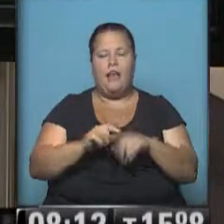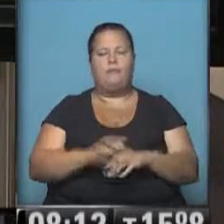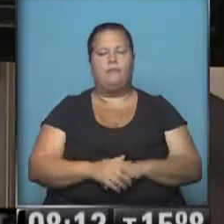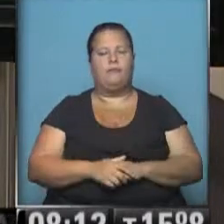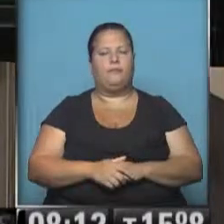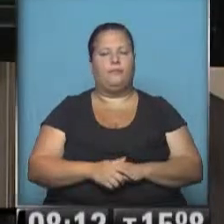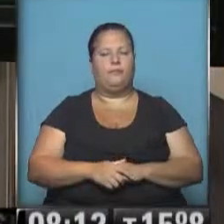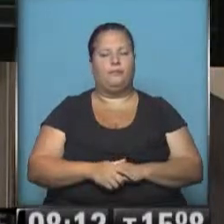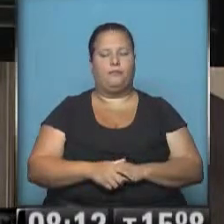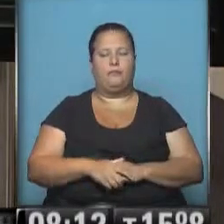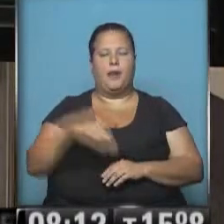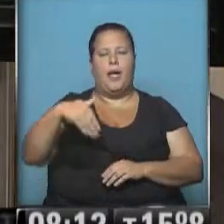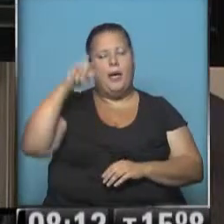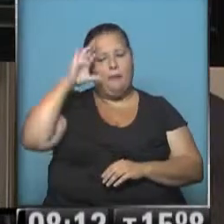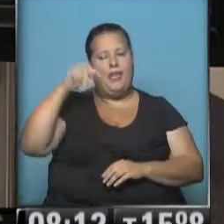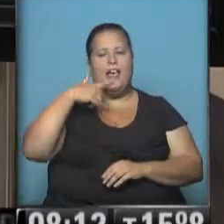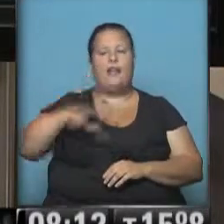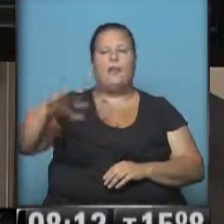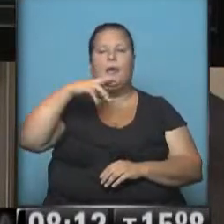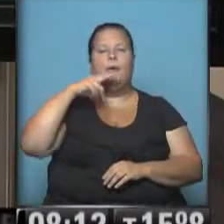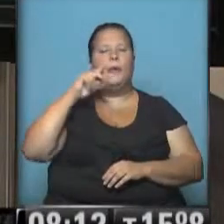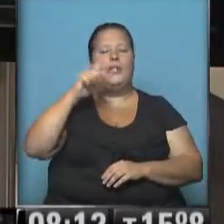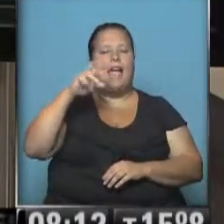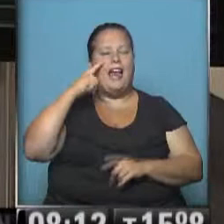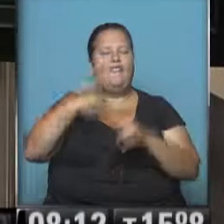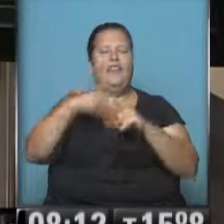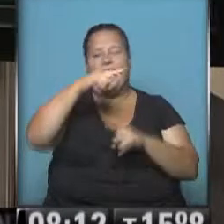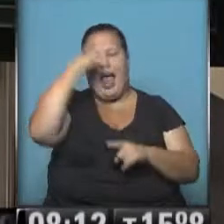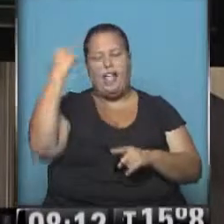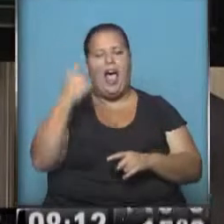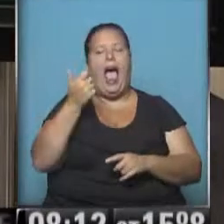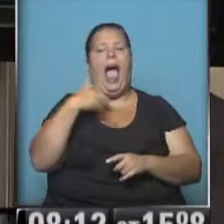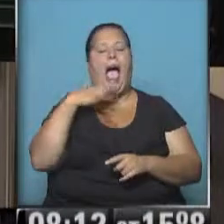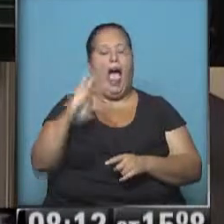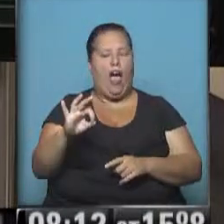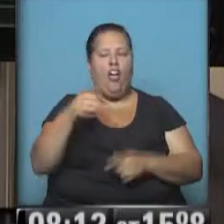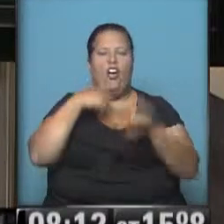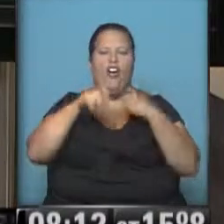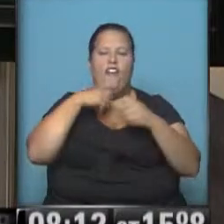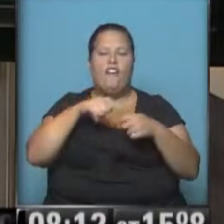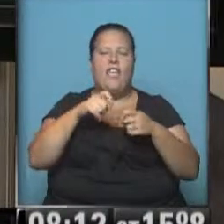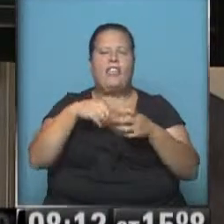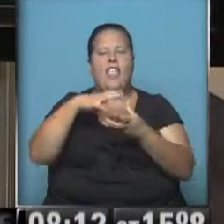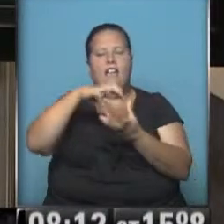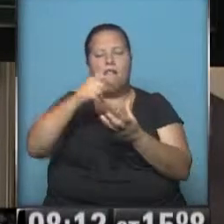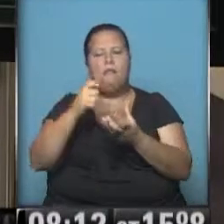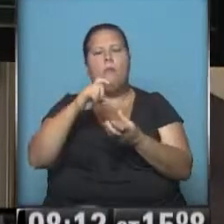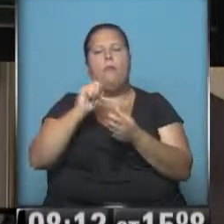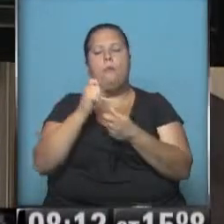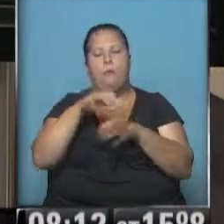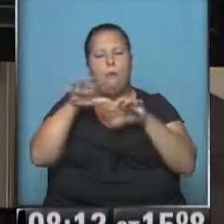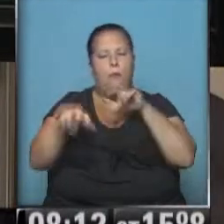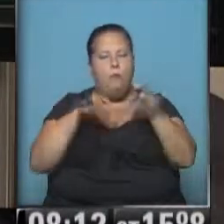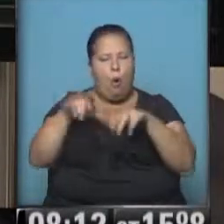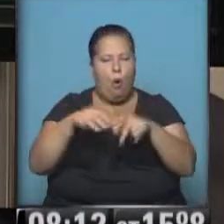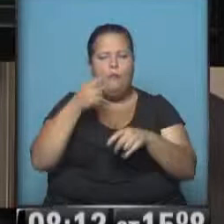Médanos, en Partido Villarino, la fiesta nacional del ajo. Se vendía una conserva, Pulpito en Escabeche,